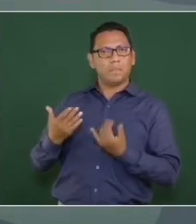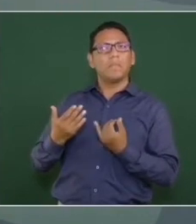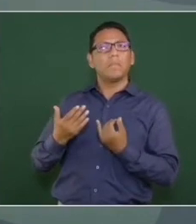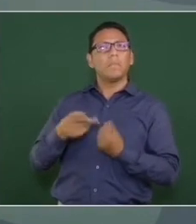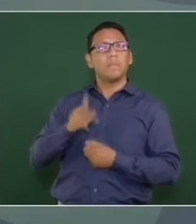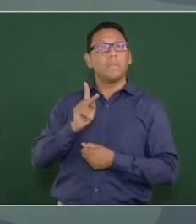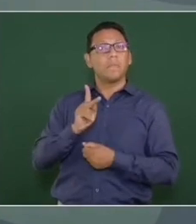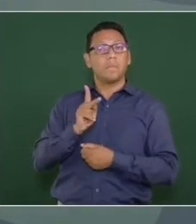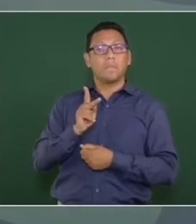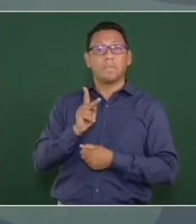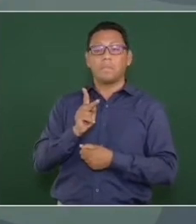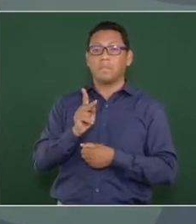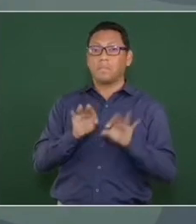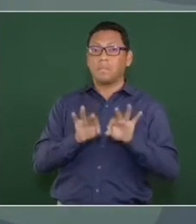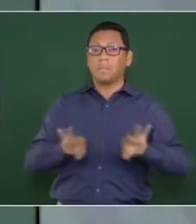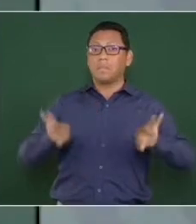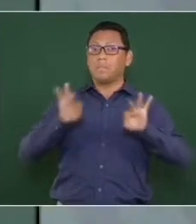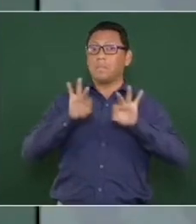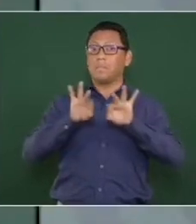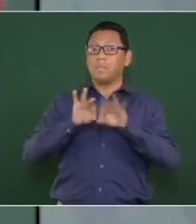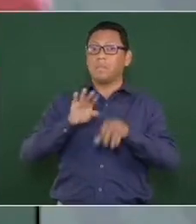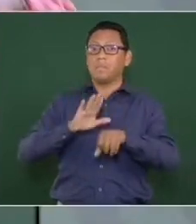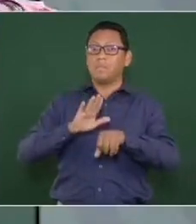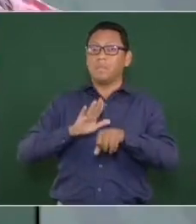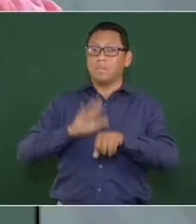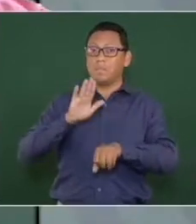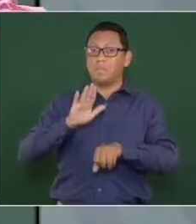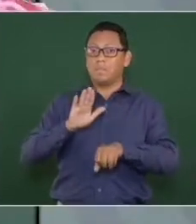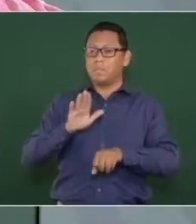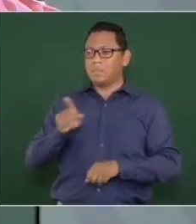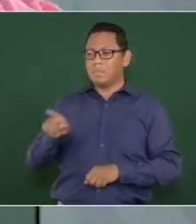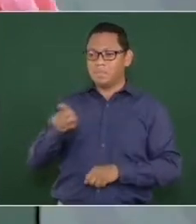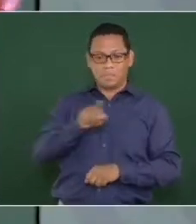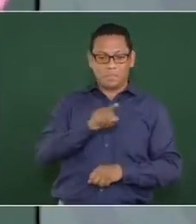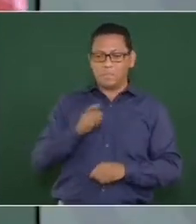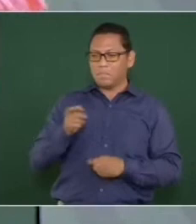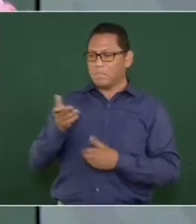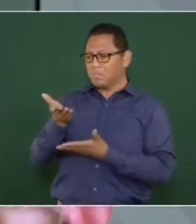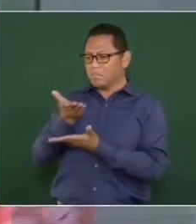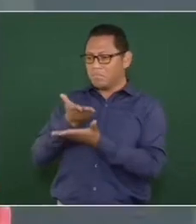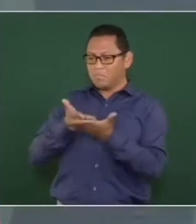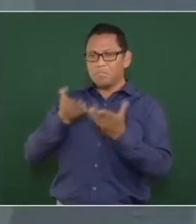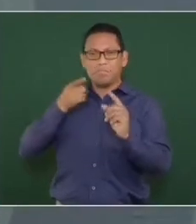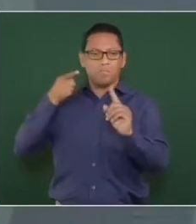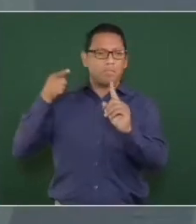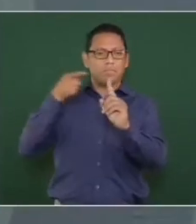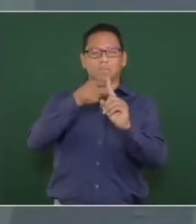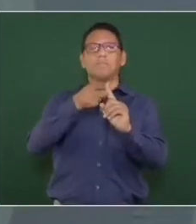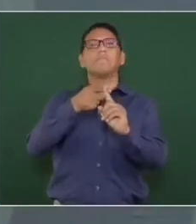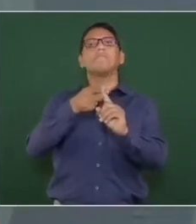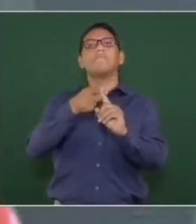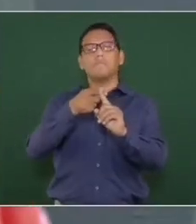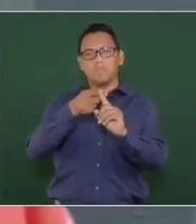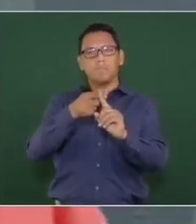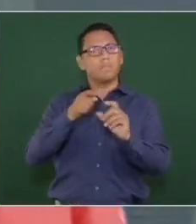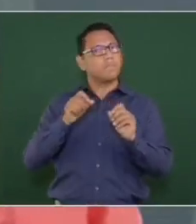Y lo más importante es que coincidimos en el proyecto